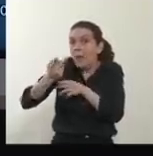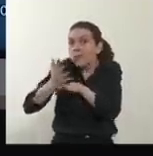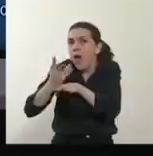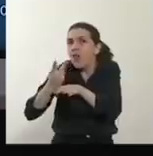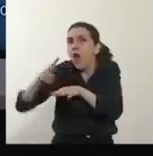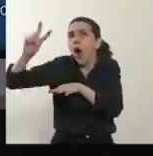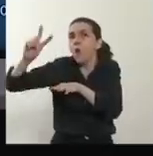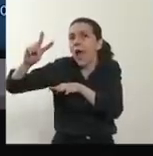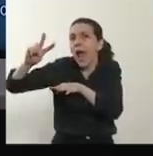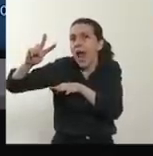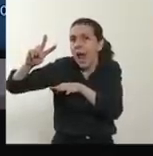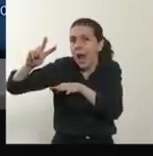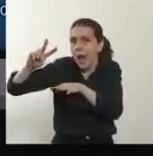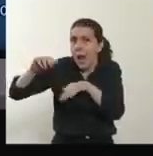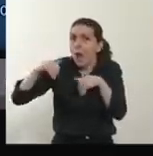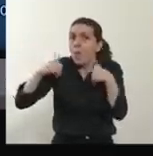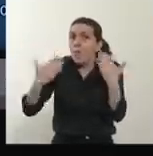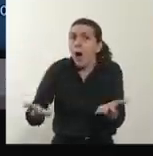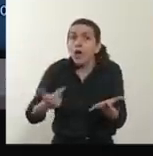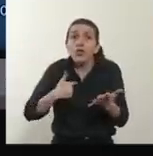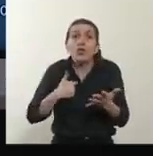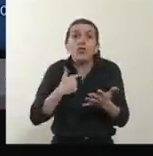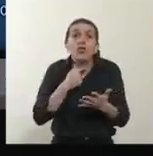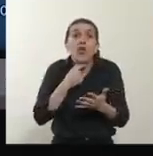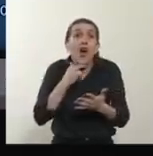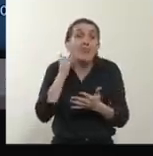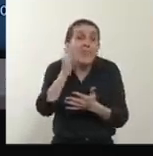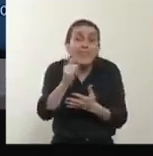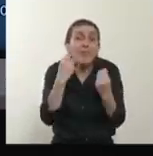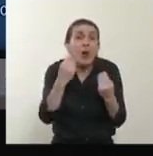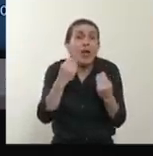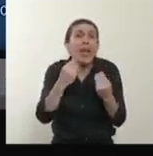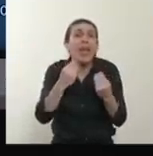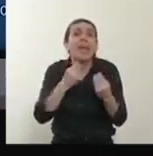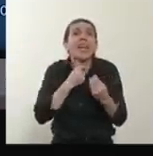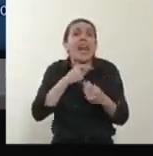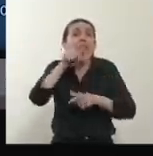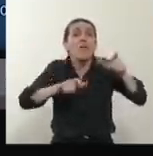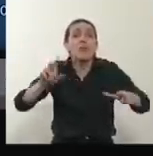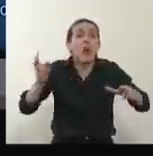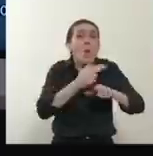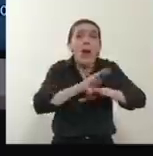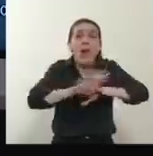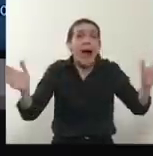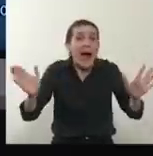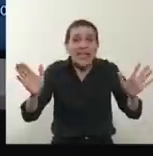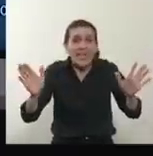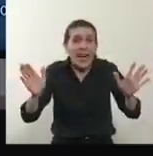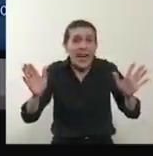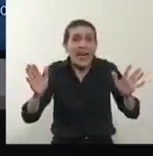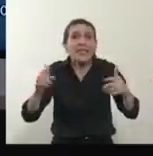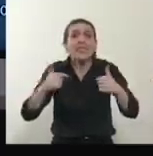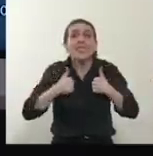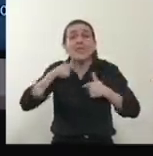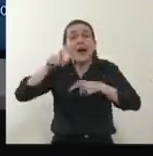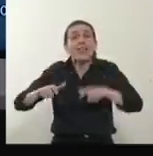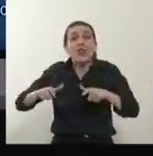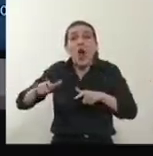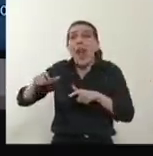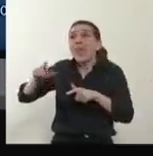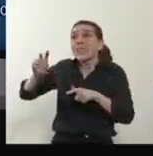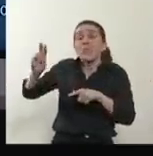Yo les digo esto porque yo no quiero que se muera más gente. Esto no es una estadística para mí. Esta es gente que pierde la vida.